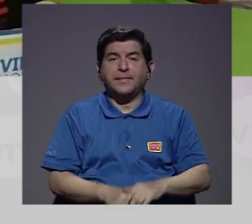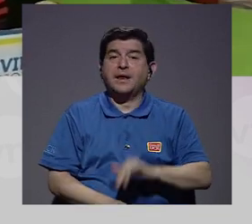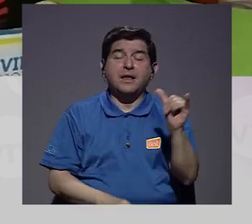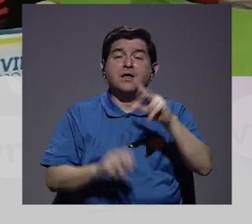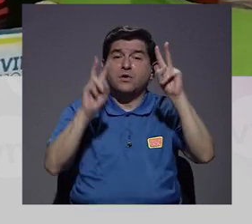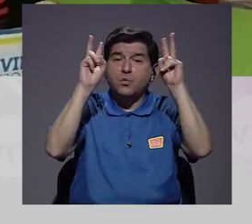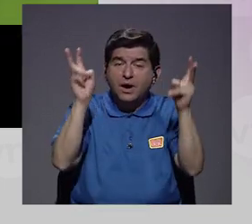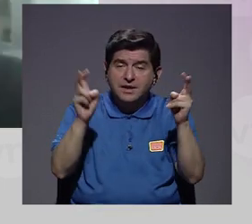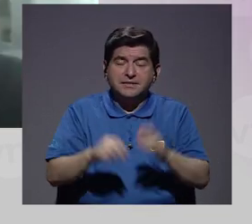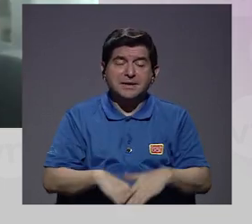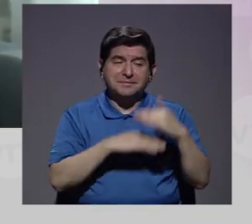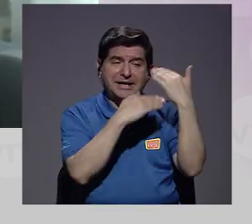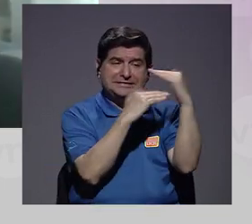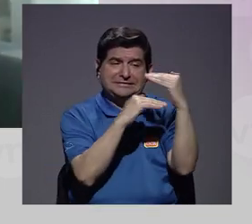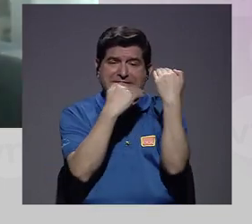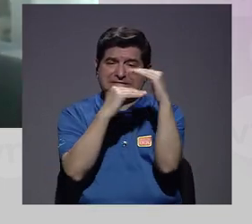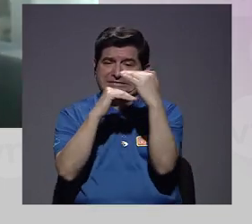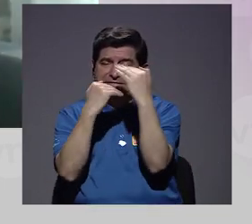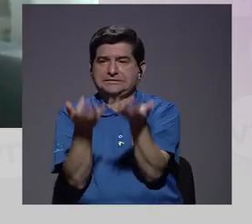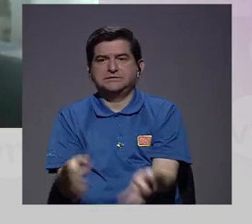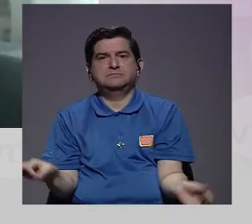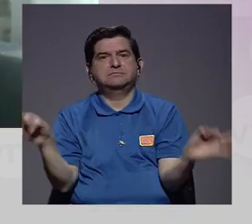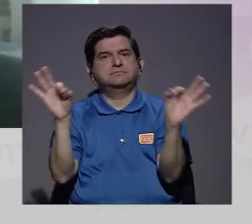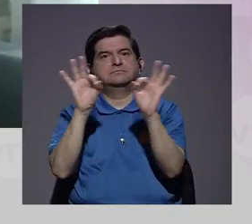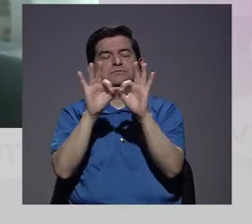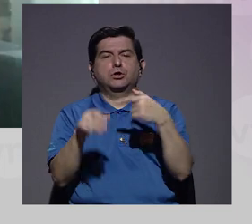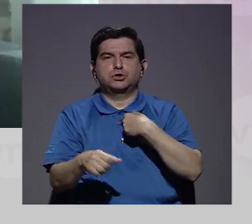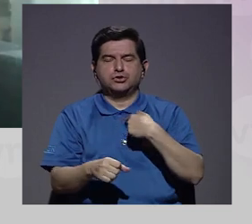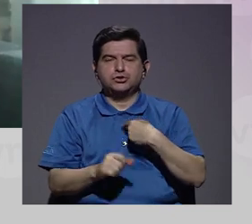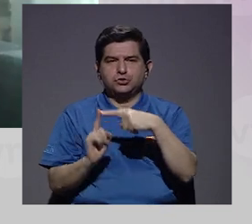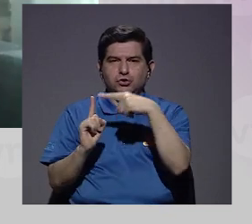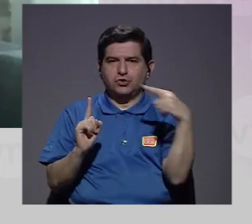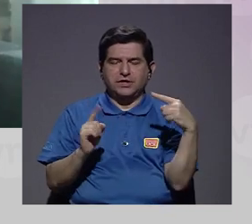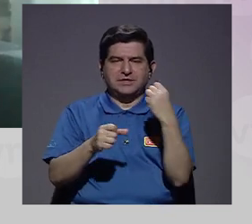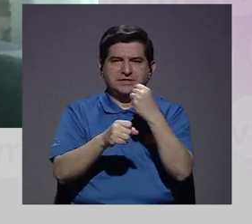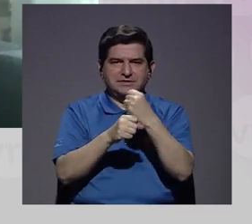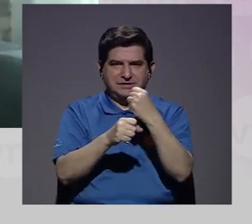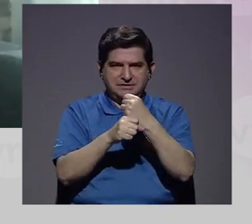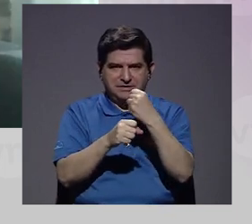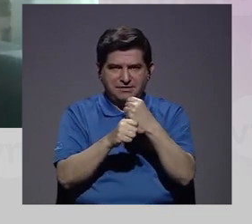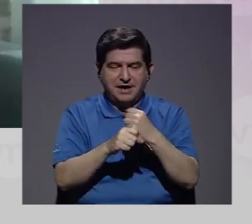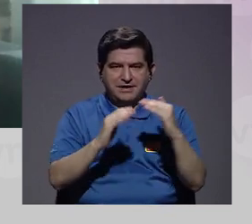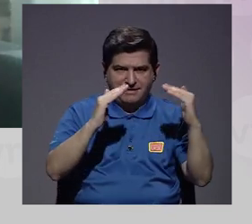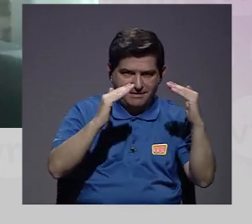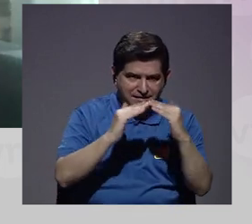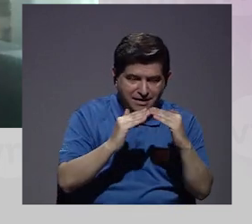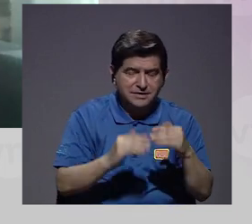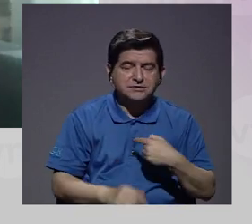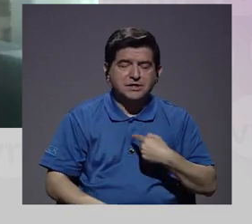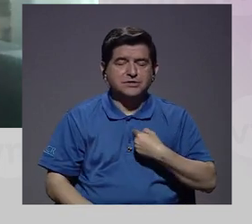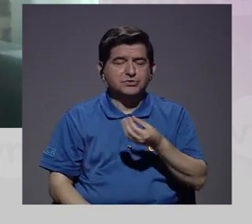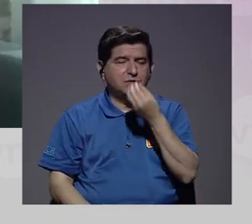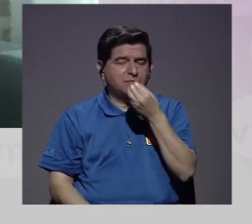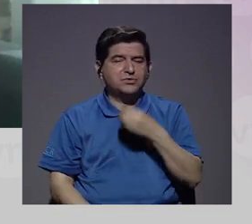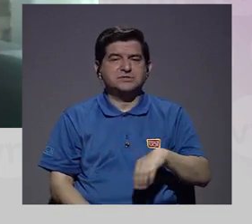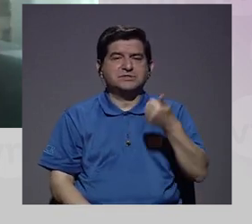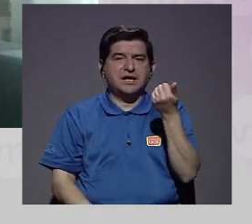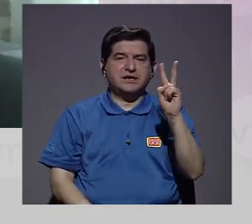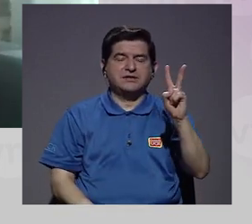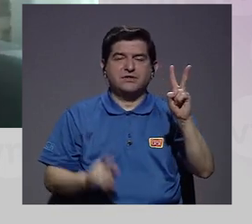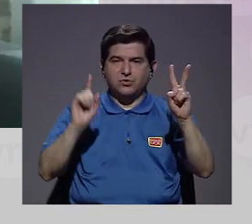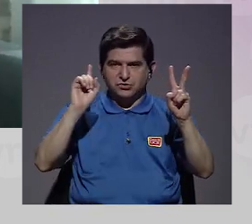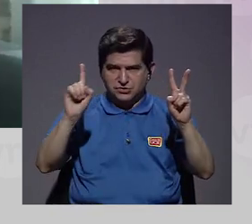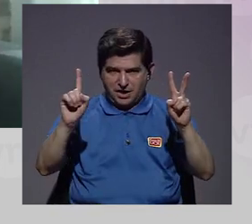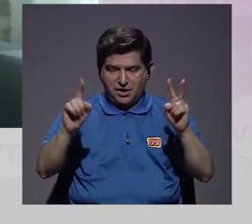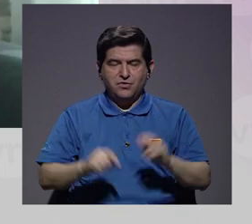También, Gabriela, el tema de poner límites es muy importante. Por ejemplo, si estoy en teletrabajo y mi hora de almuerzo es de 12 a 1,